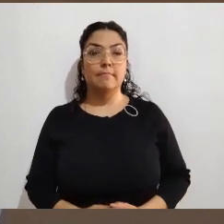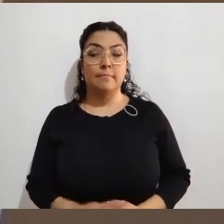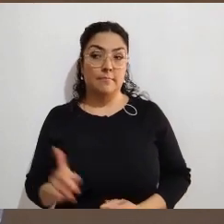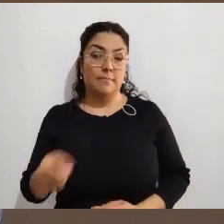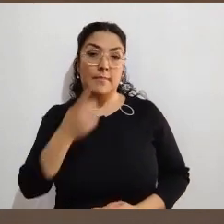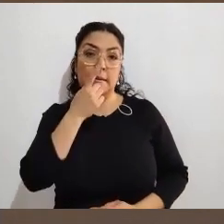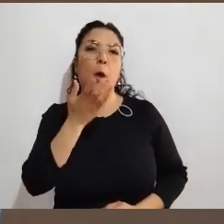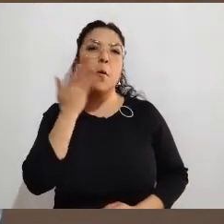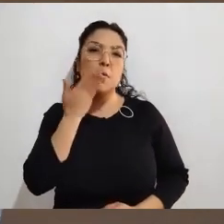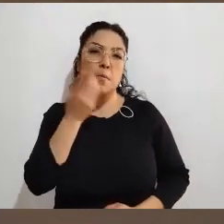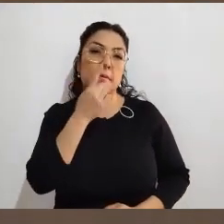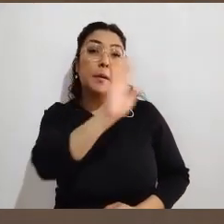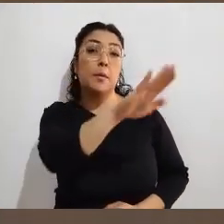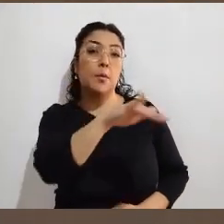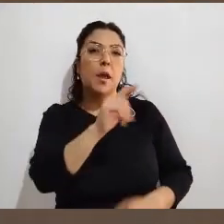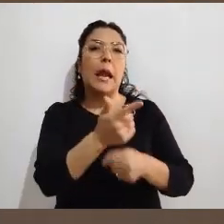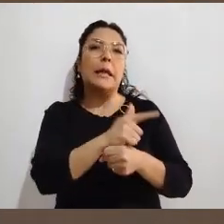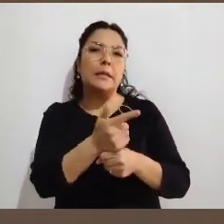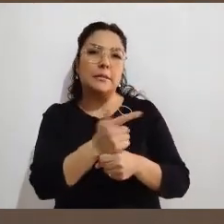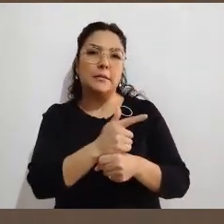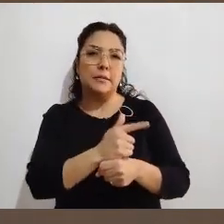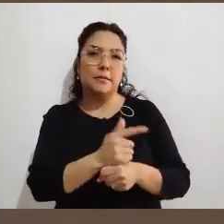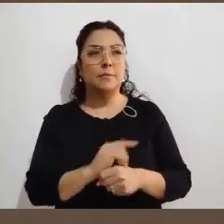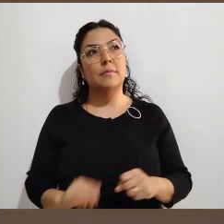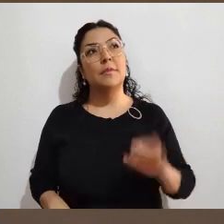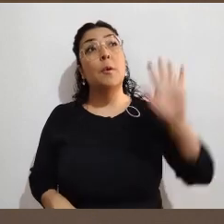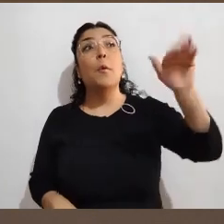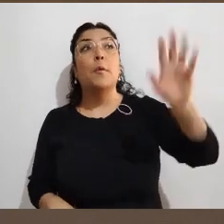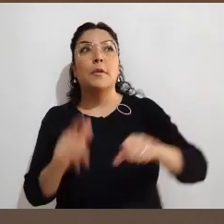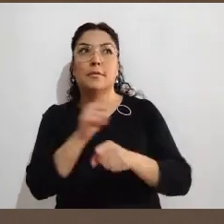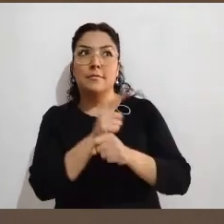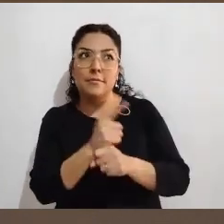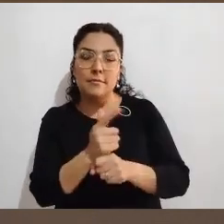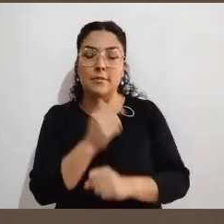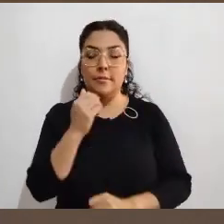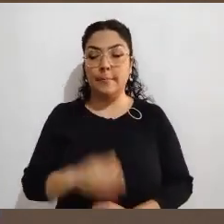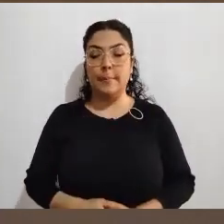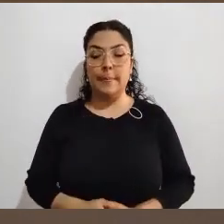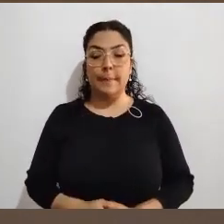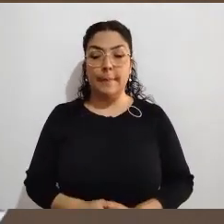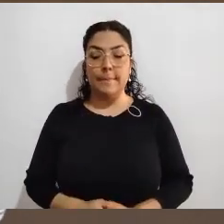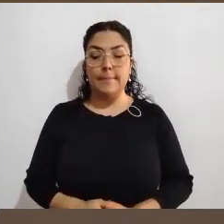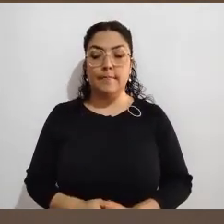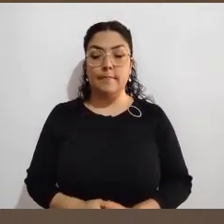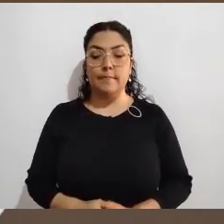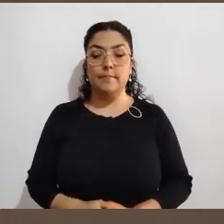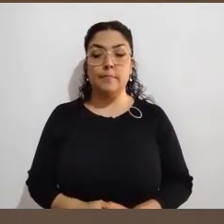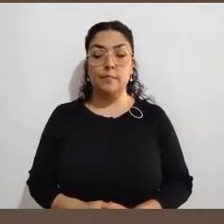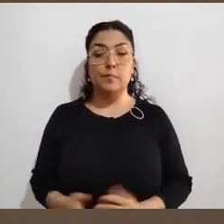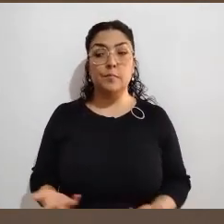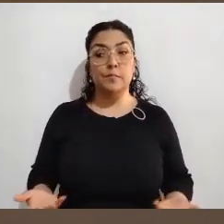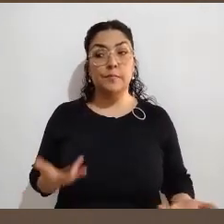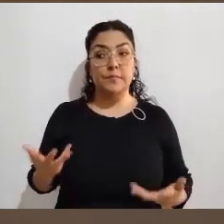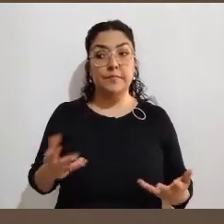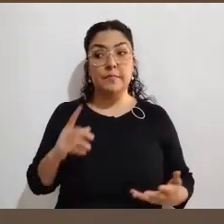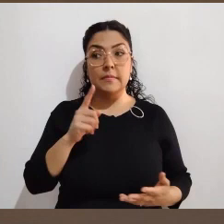cuando das derecho, pues te dicen Lik, oiga, Lik, fíjese que lo que escuchábamos ahí, que hacían cosas y